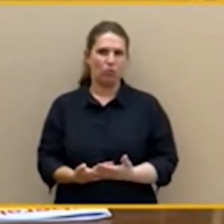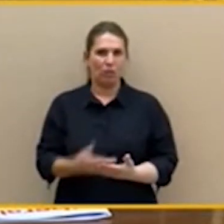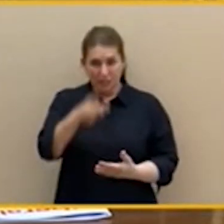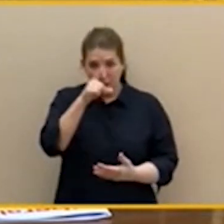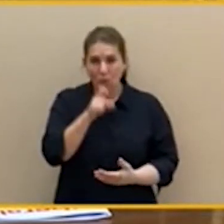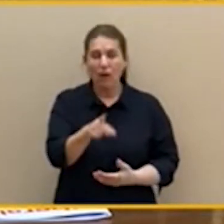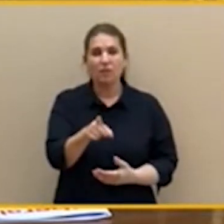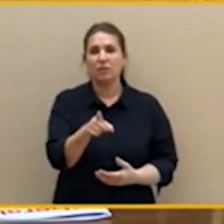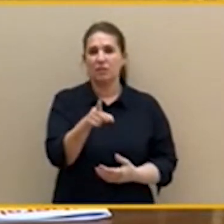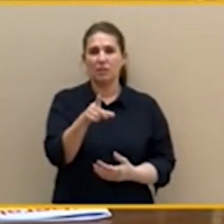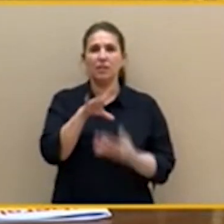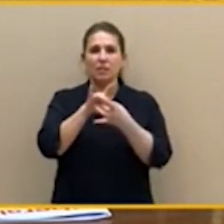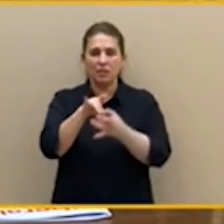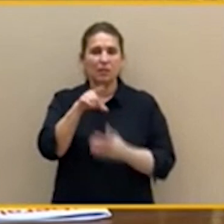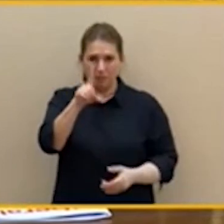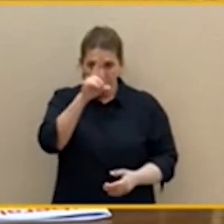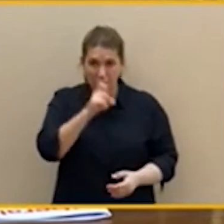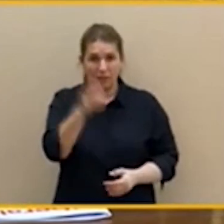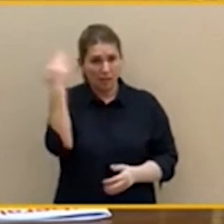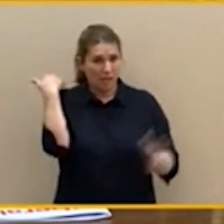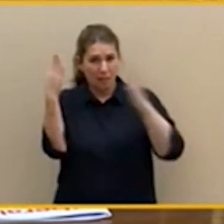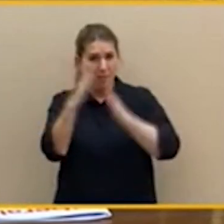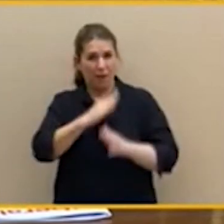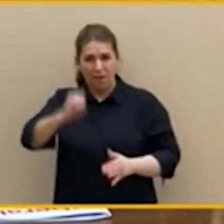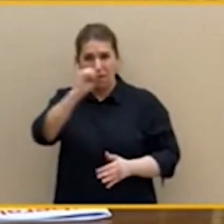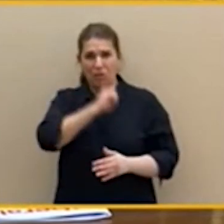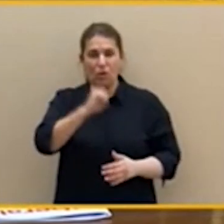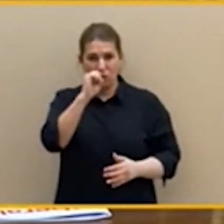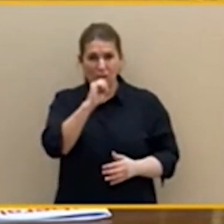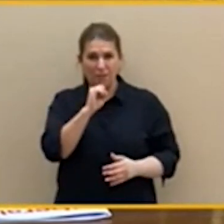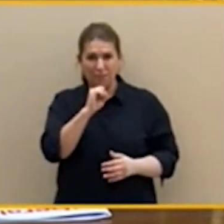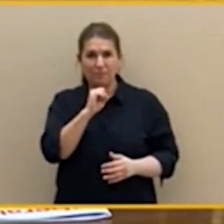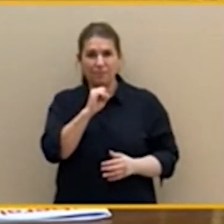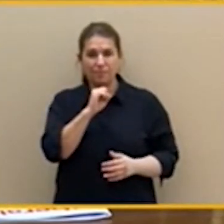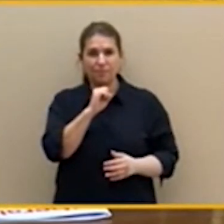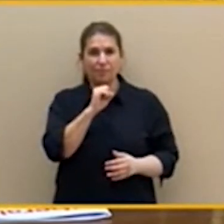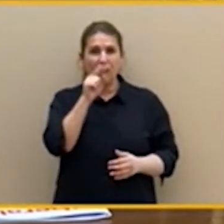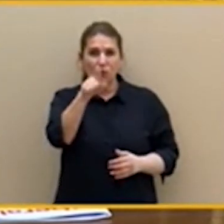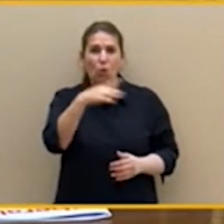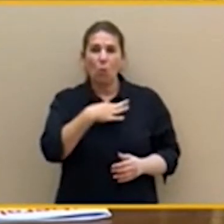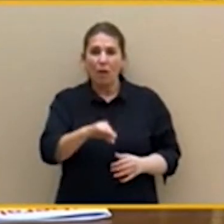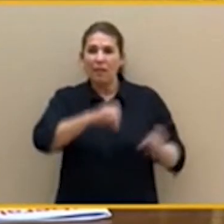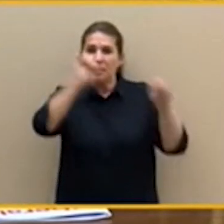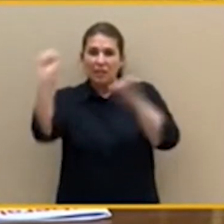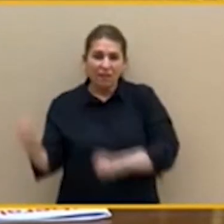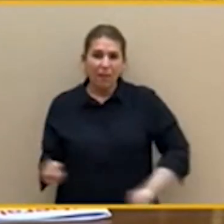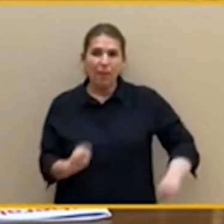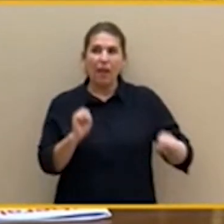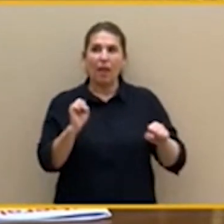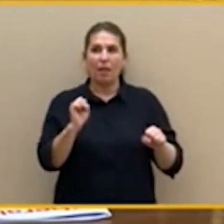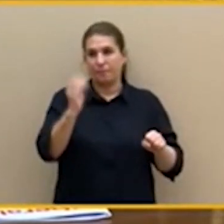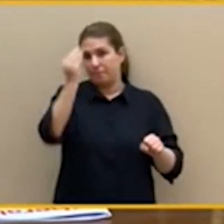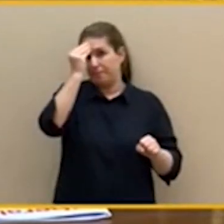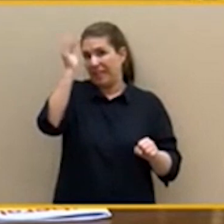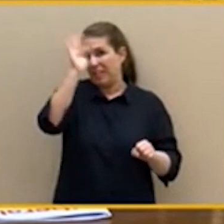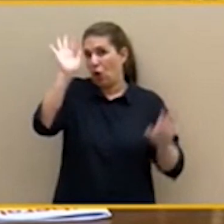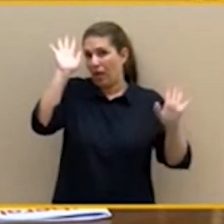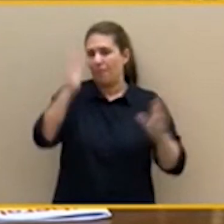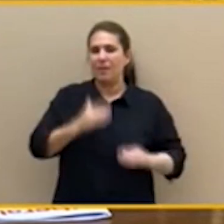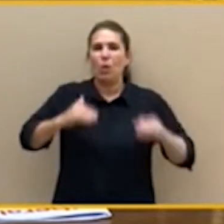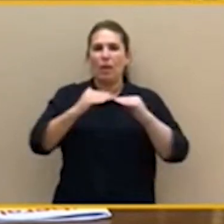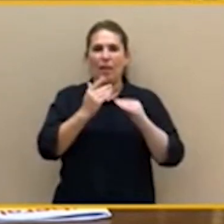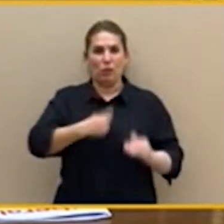señora Montero, que usted podía defender supuestamente la igualdad de los españoles cuando era consejera de Hacienda en la Junta de Andalucía?